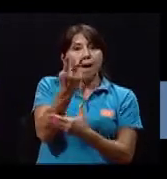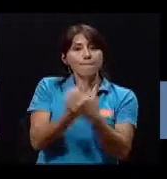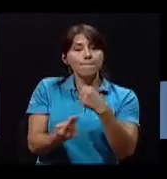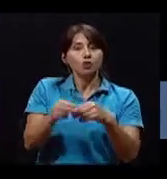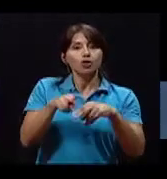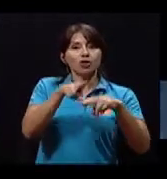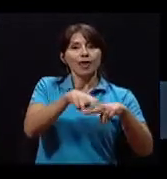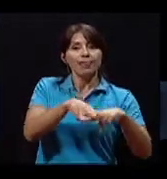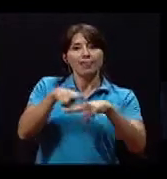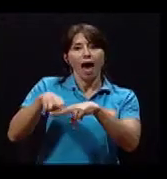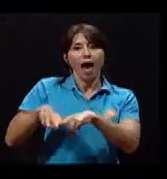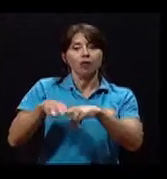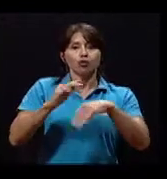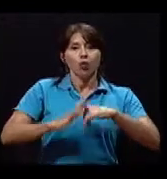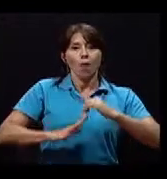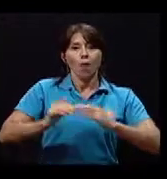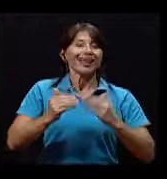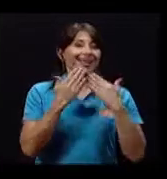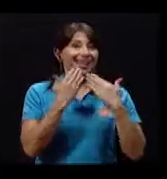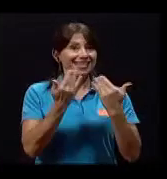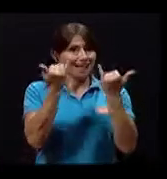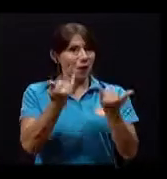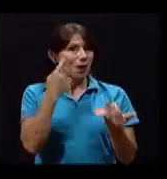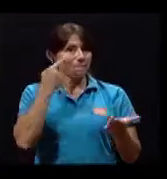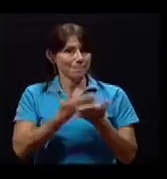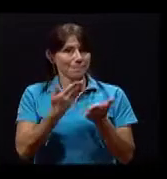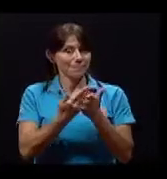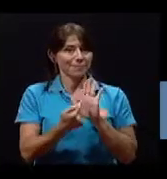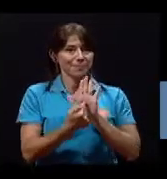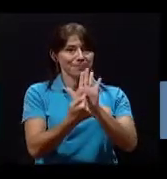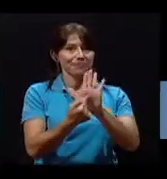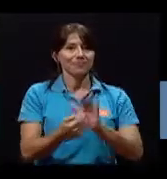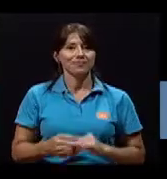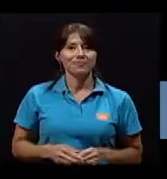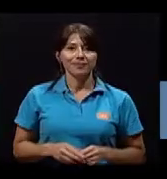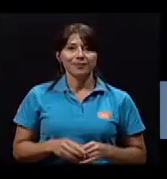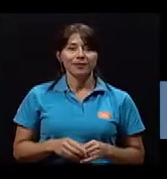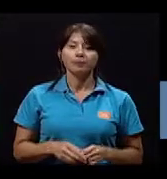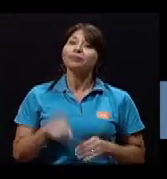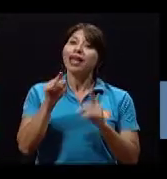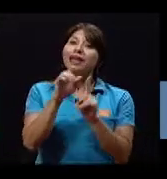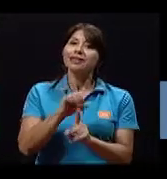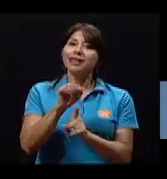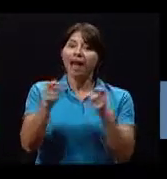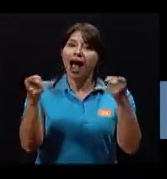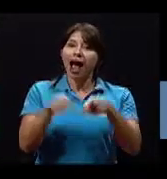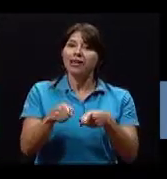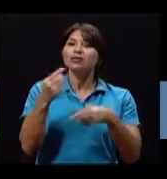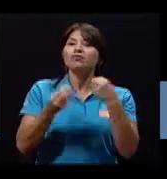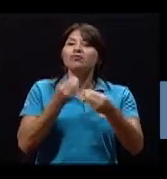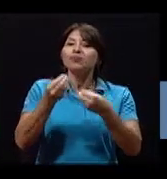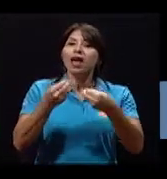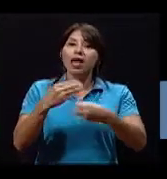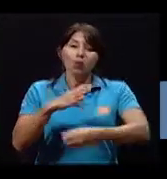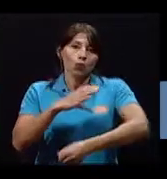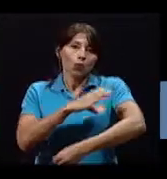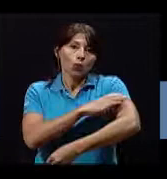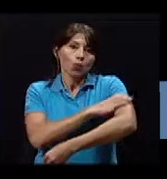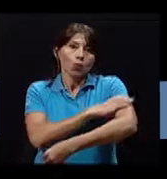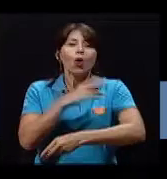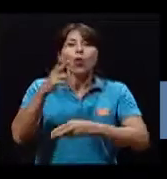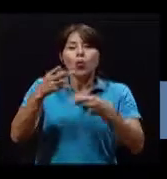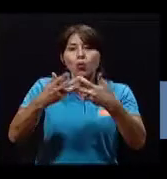Muchas gracias Johnny. Pasemos ahora a ver la demostración. En este caso vamos a tomar la presión arterial con un